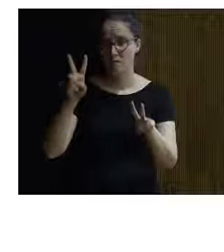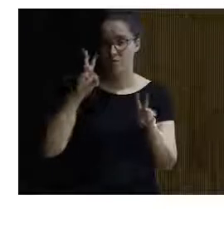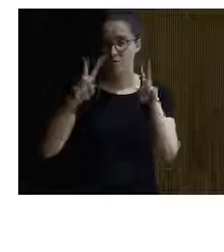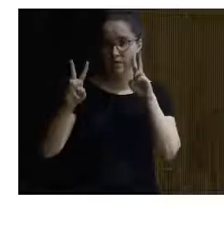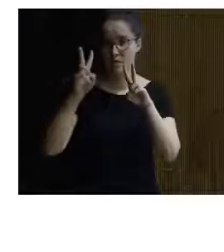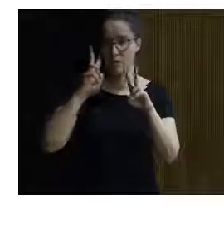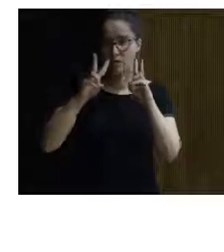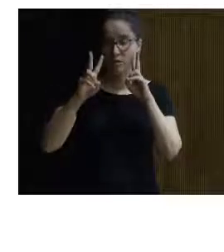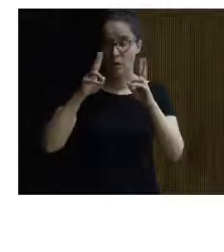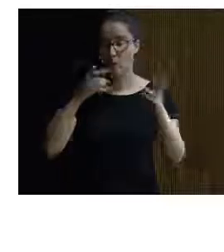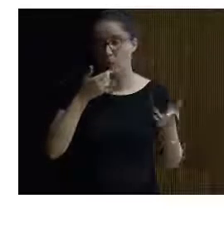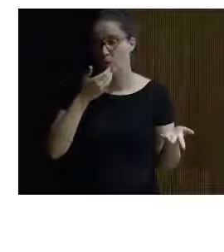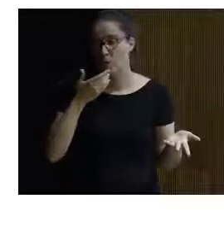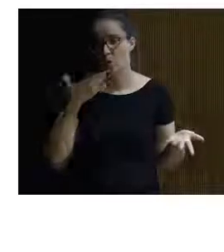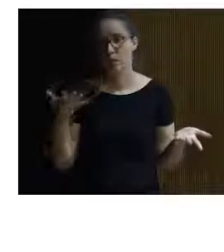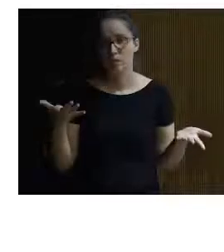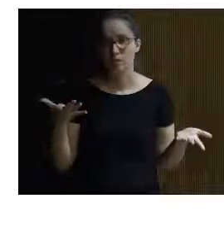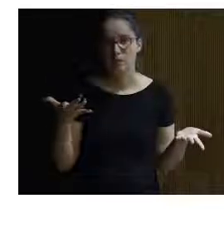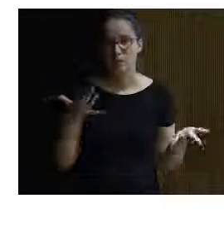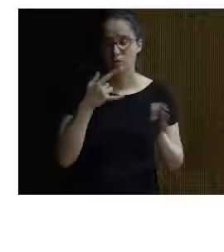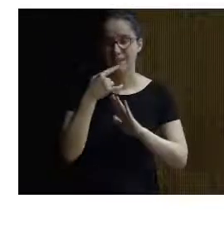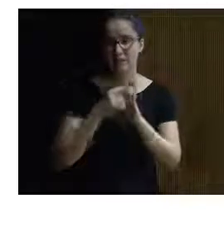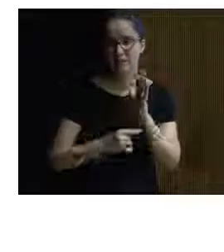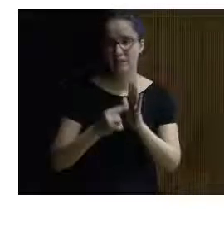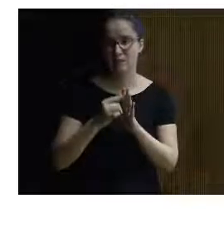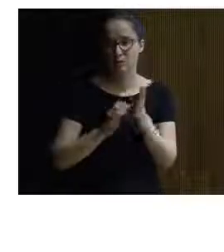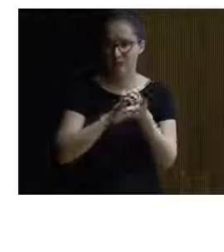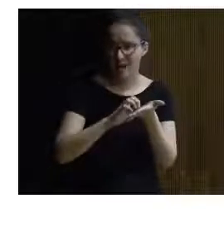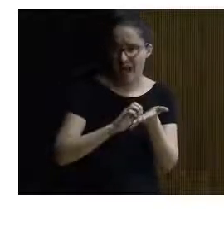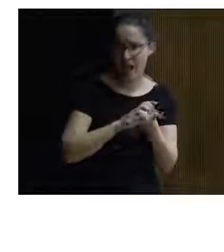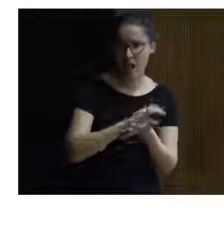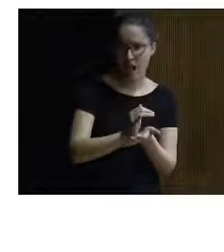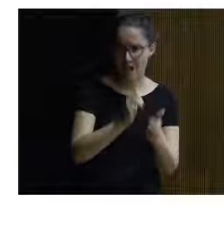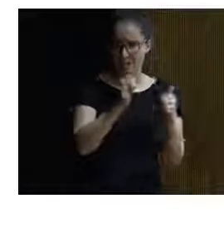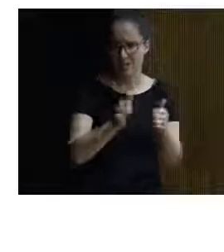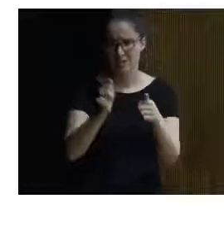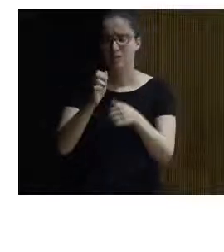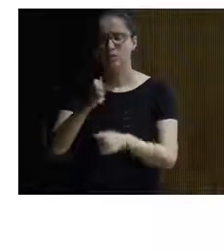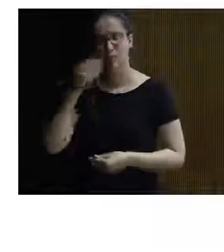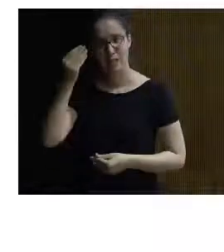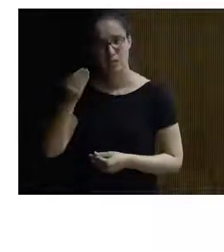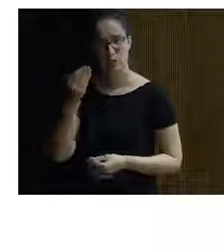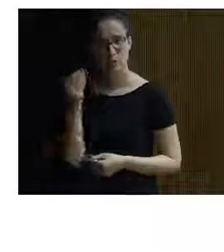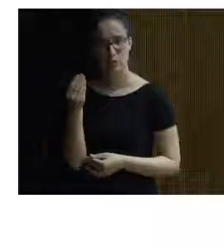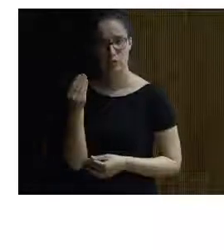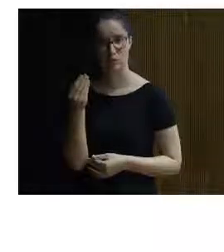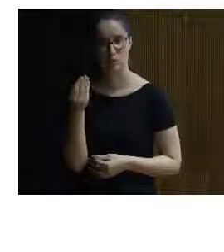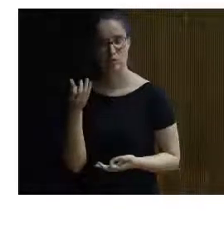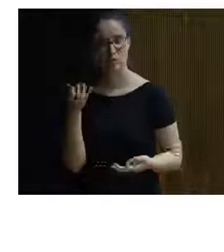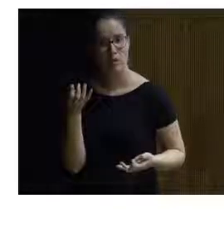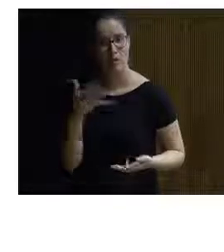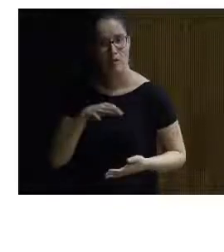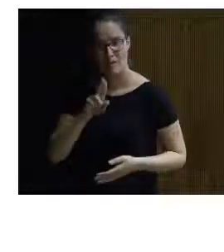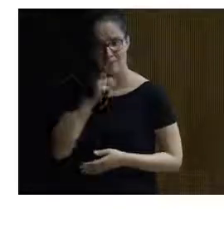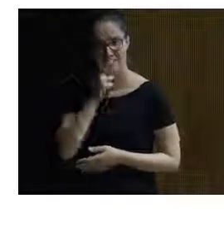una intervención muy buena con carácteres indicativos en Braille yo creo que es una intervención que también es digna de poder ir a